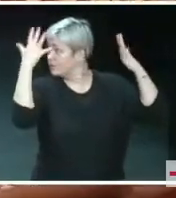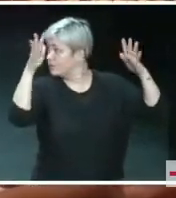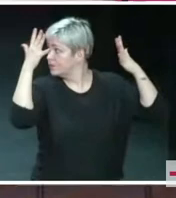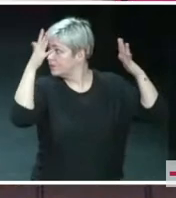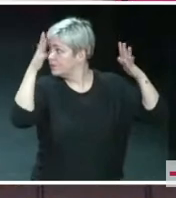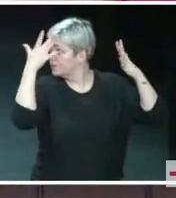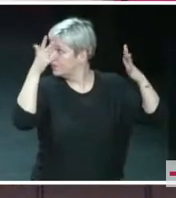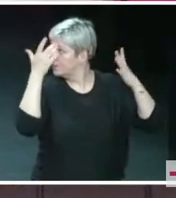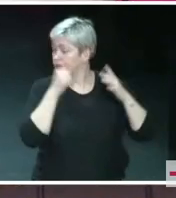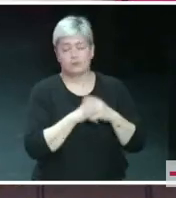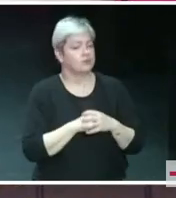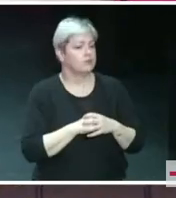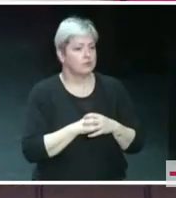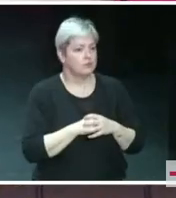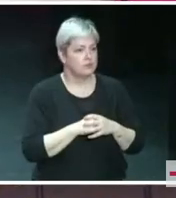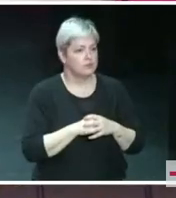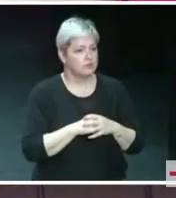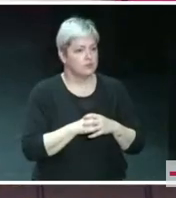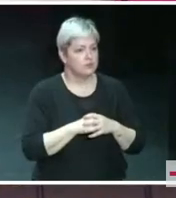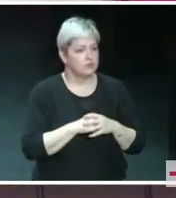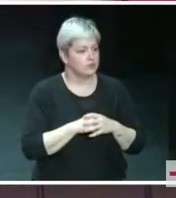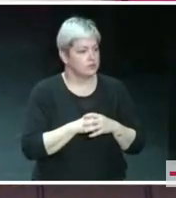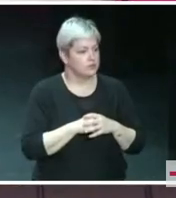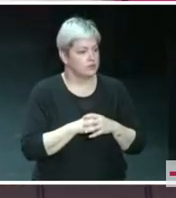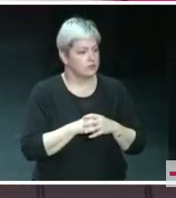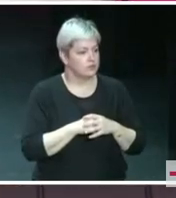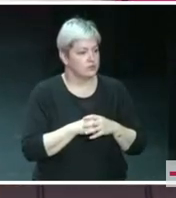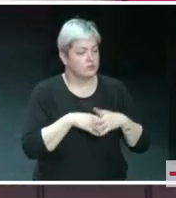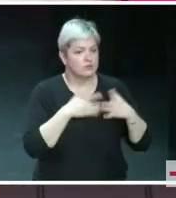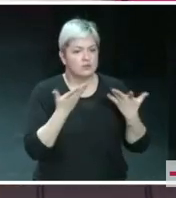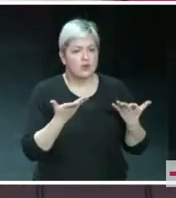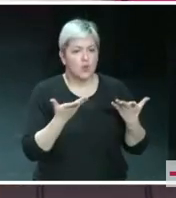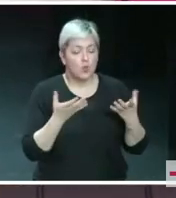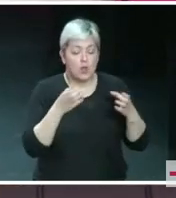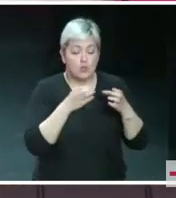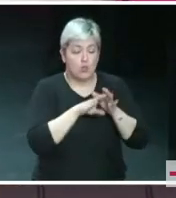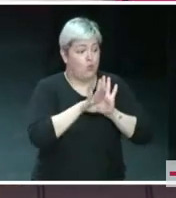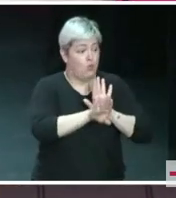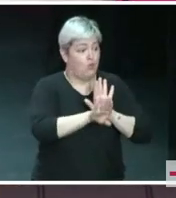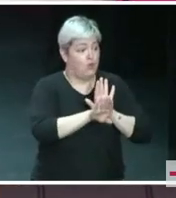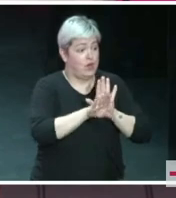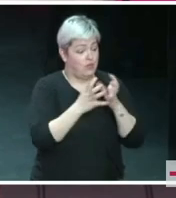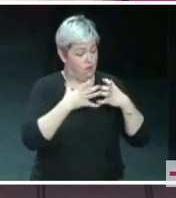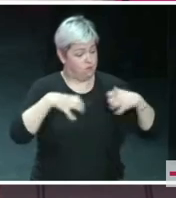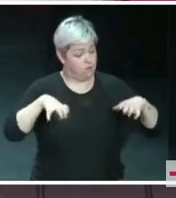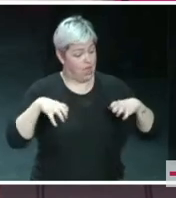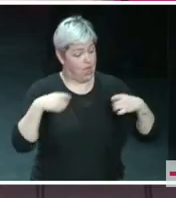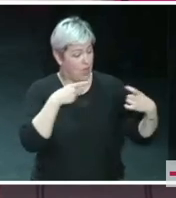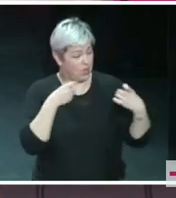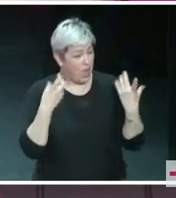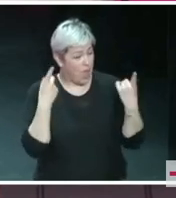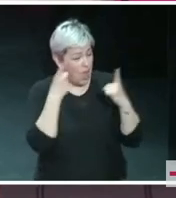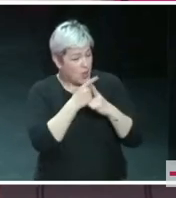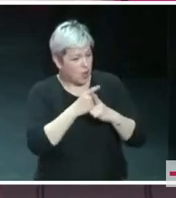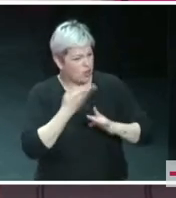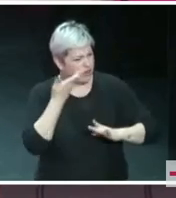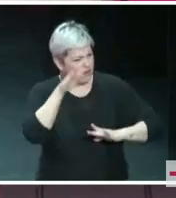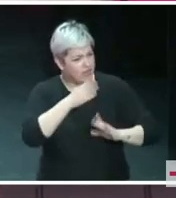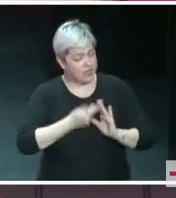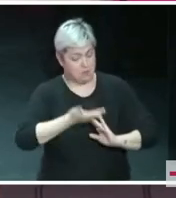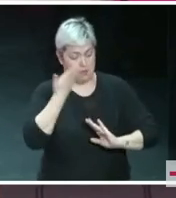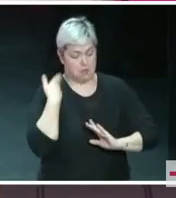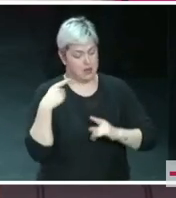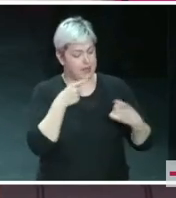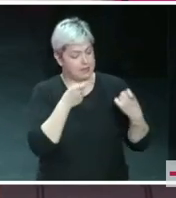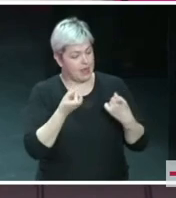De aquel Frente Popular se desgajó el POU. Y cuando el Frente Popular estaba peleando con el fascismo, por la retaguardia te